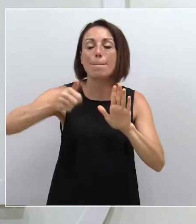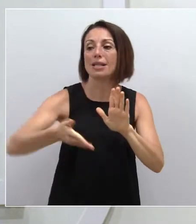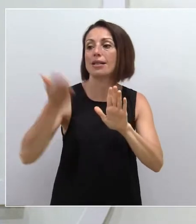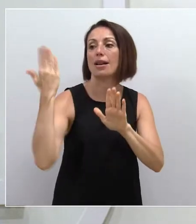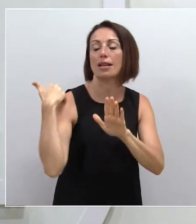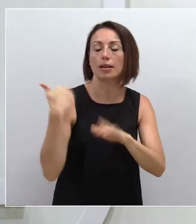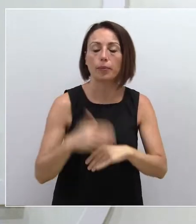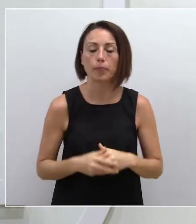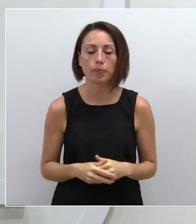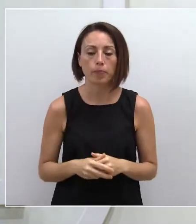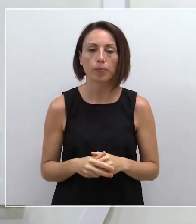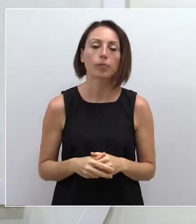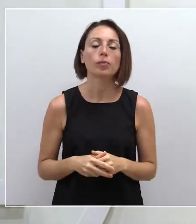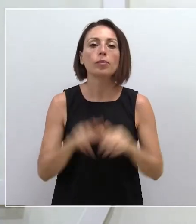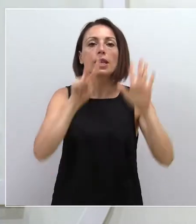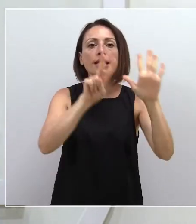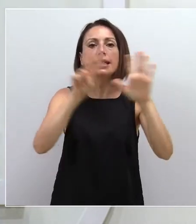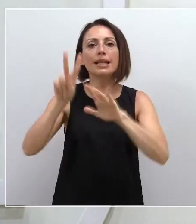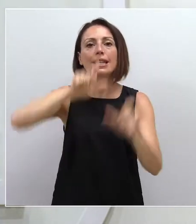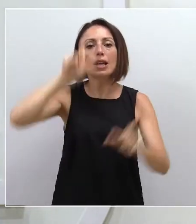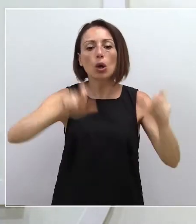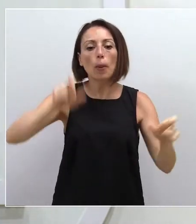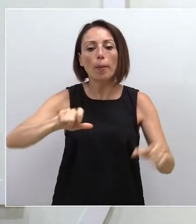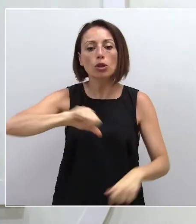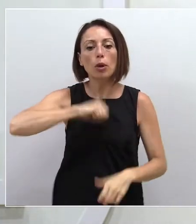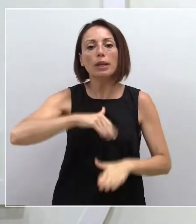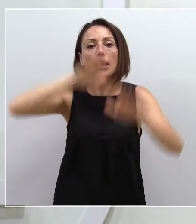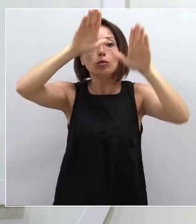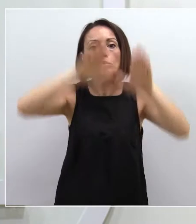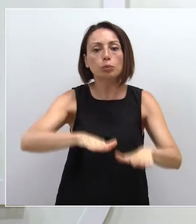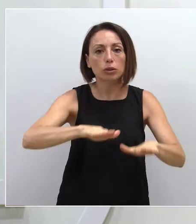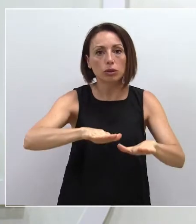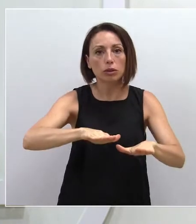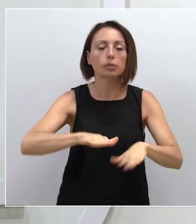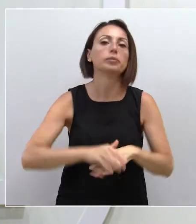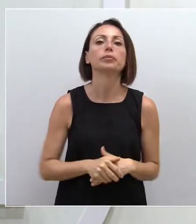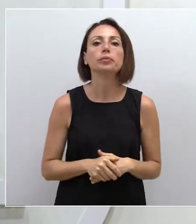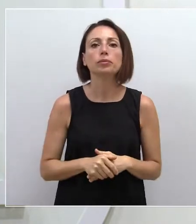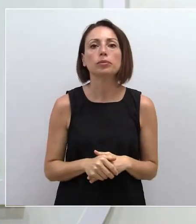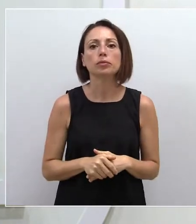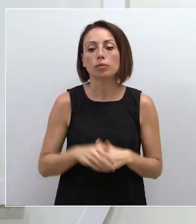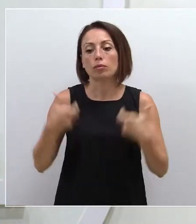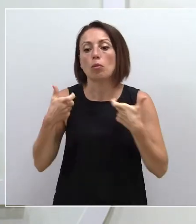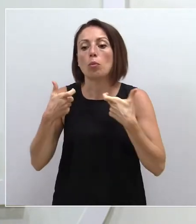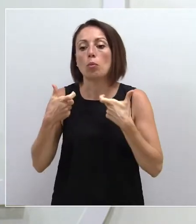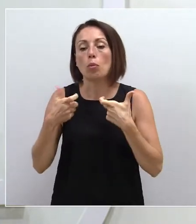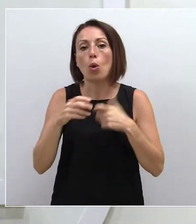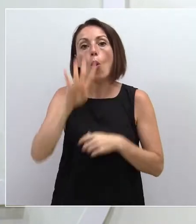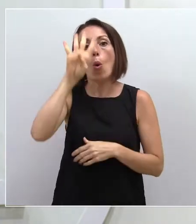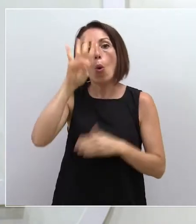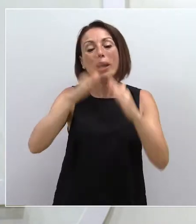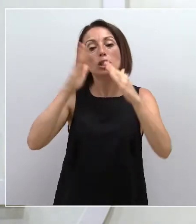anterior. 72 personas se encuentran ingresadas en centros hospitalarios, cuatro menos que ayer.